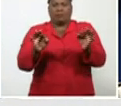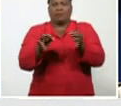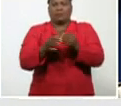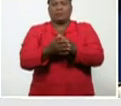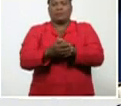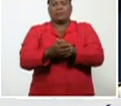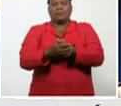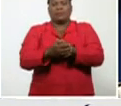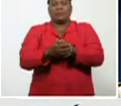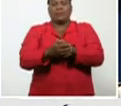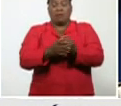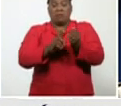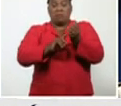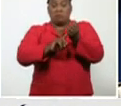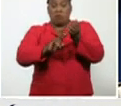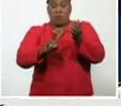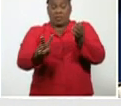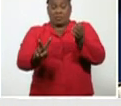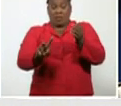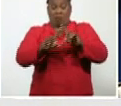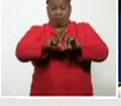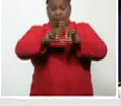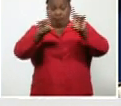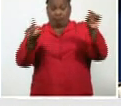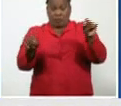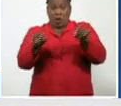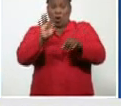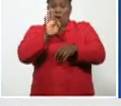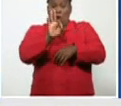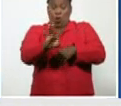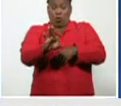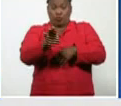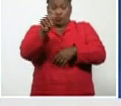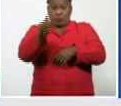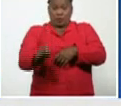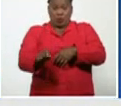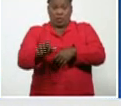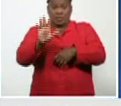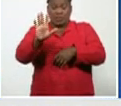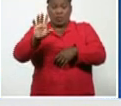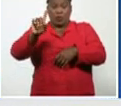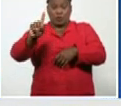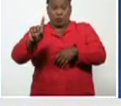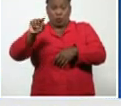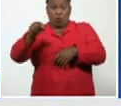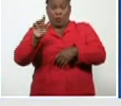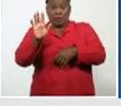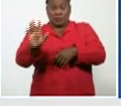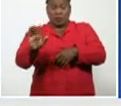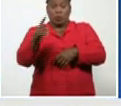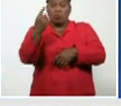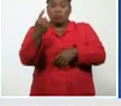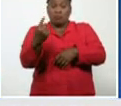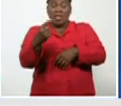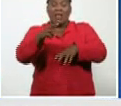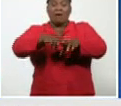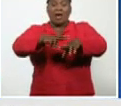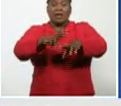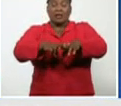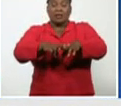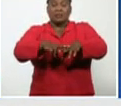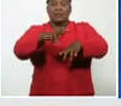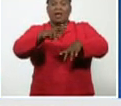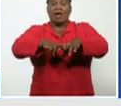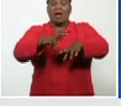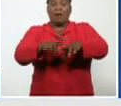Por provincia, ocho casos, el 61,5% son de La Habana. En el caso de La Habana, hay uno de